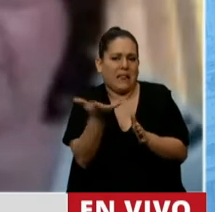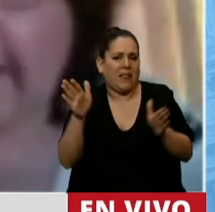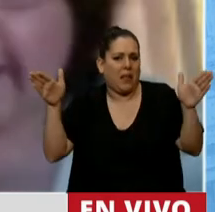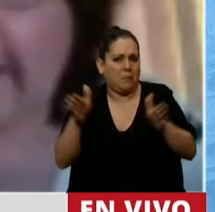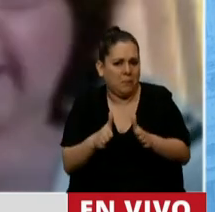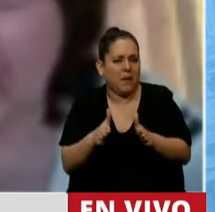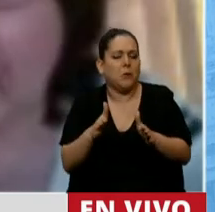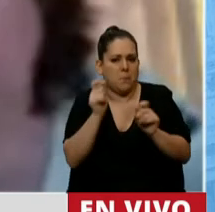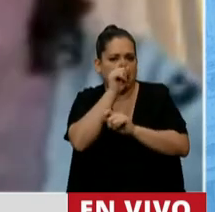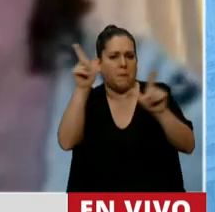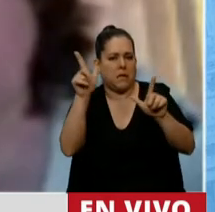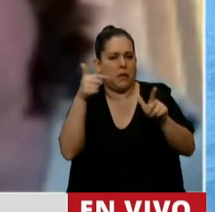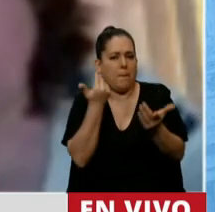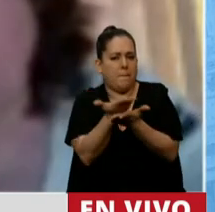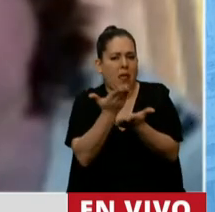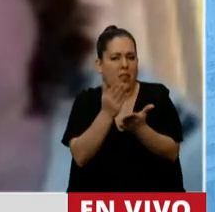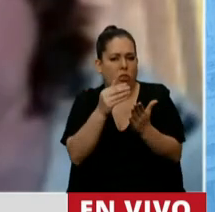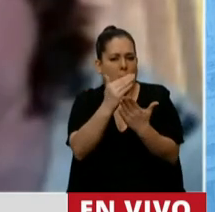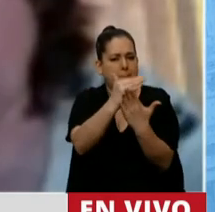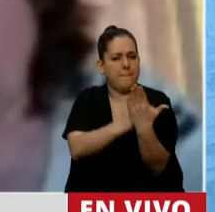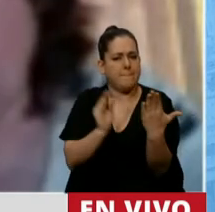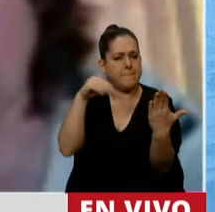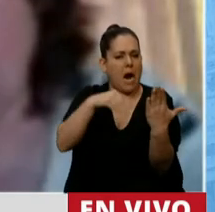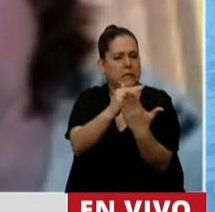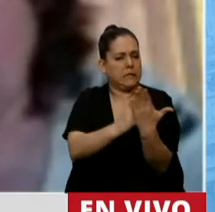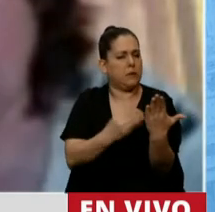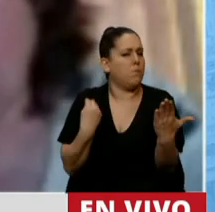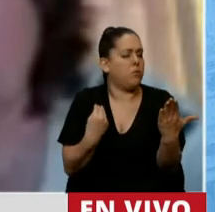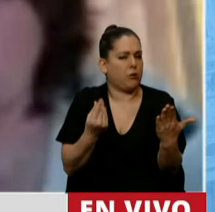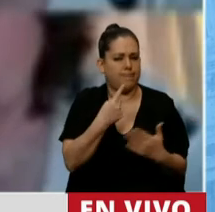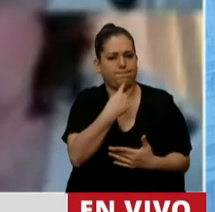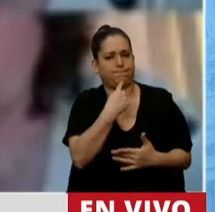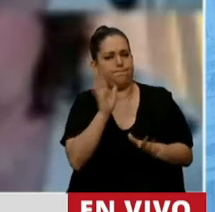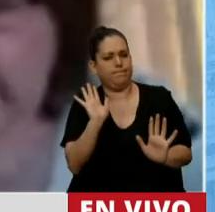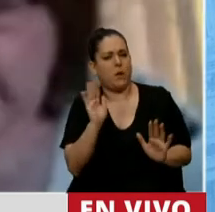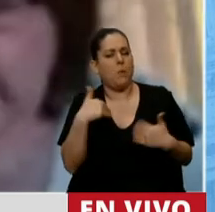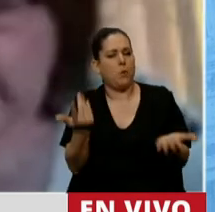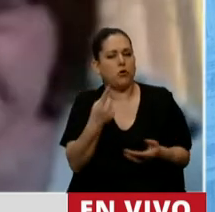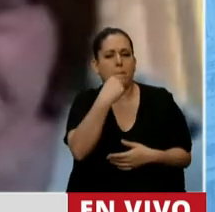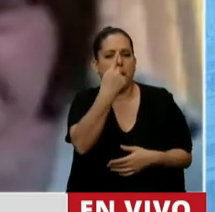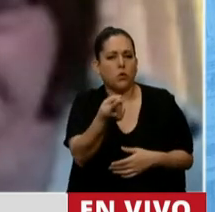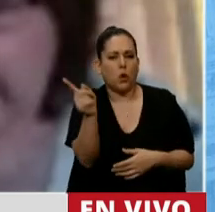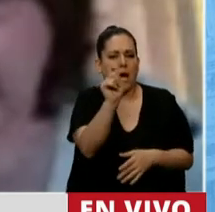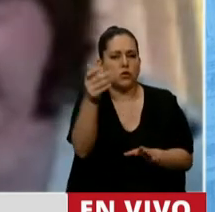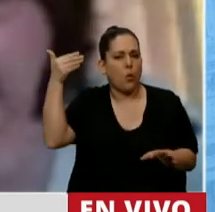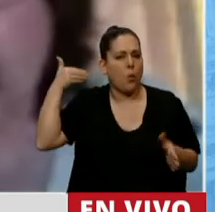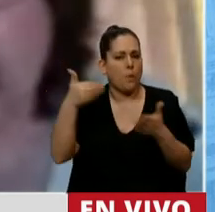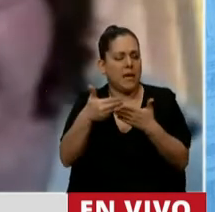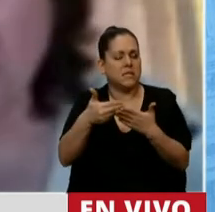las cantidades solicitadas. Por eso quería consultarlo a un mes de la evaluación de